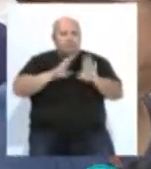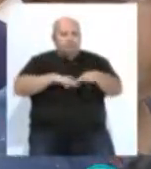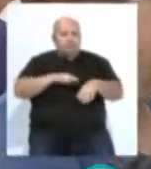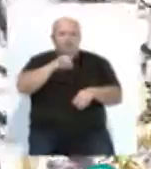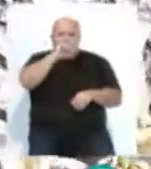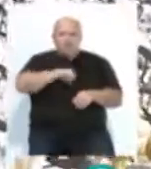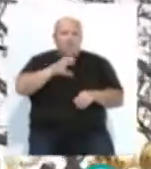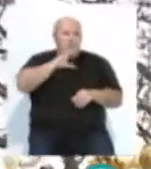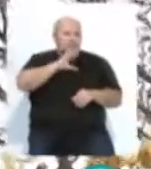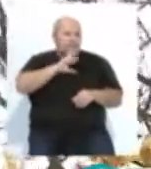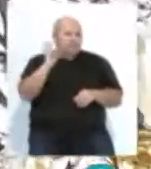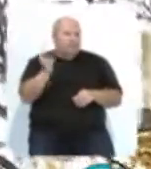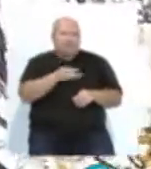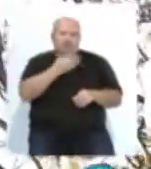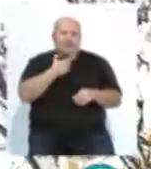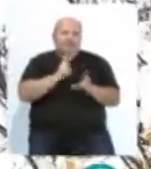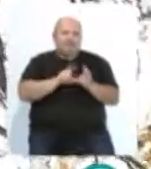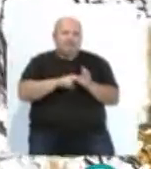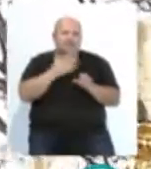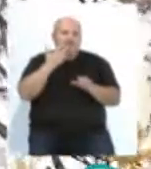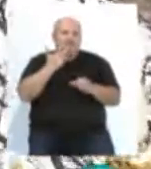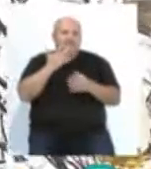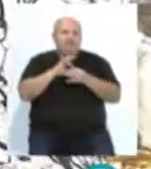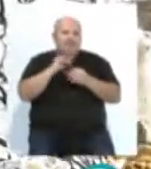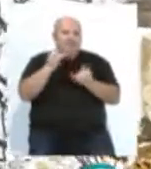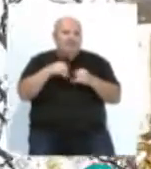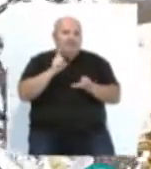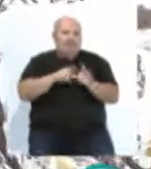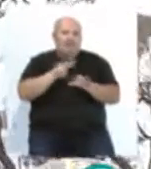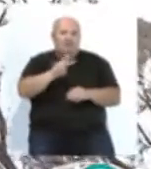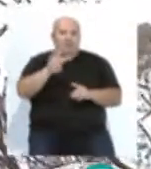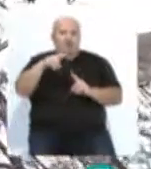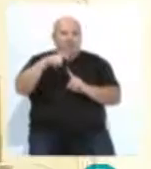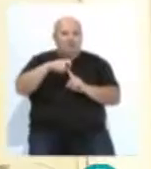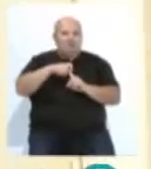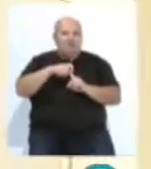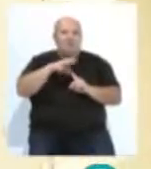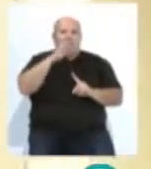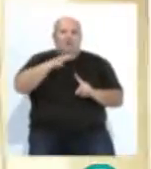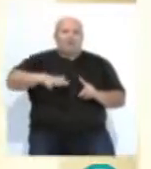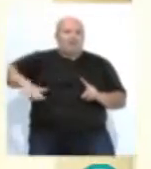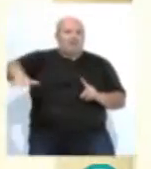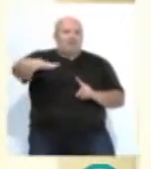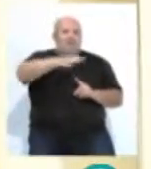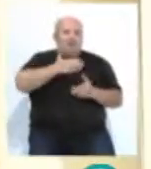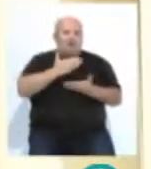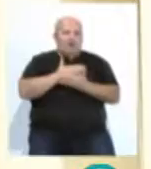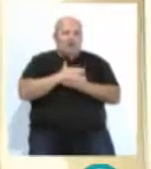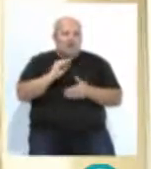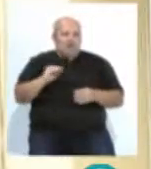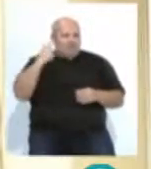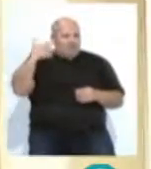cofrades y curiosos que no quisieron faltar a esta tradicional cita del 24 de mayo por los alrededores del Colegio